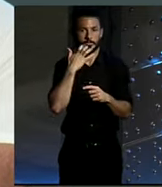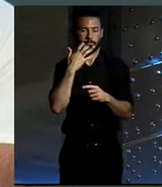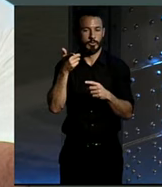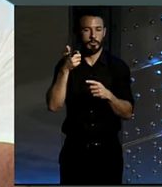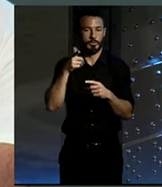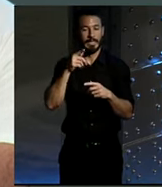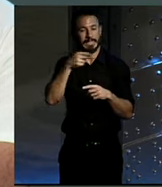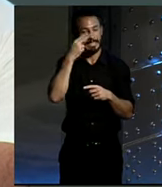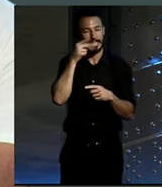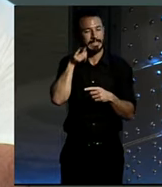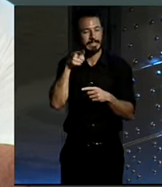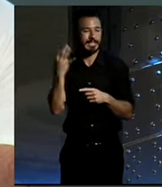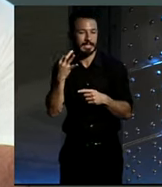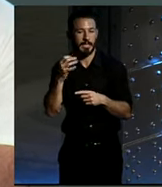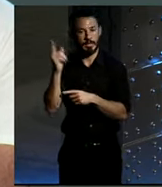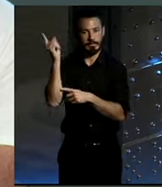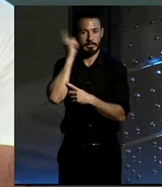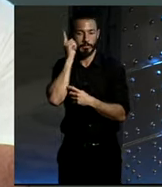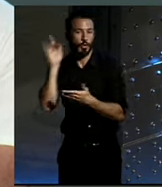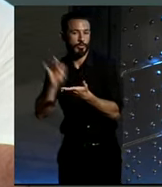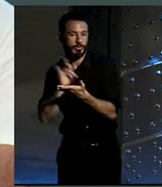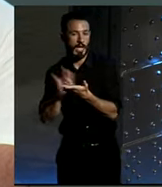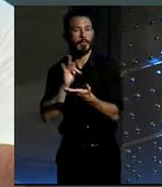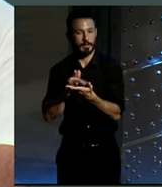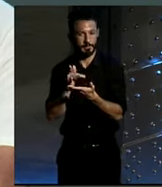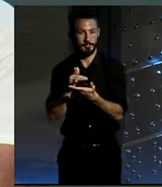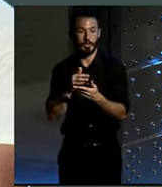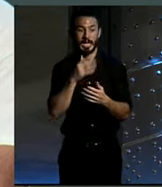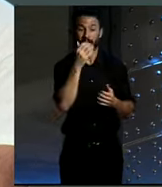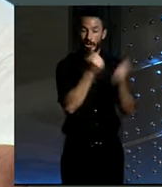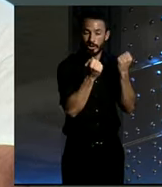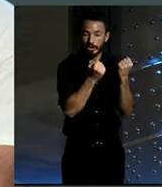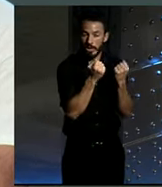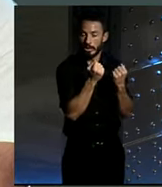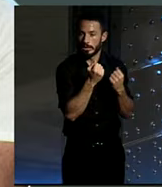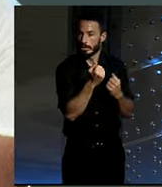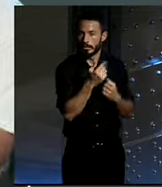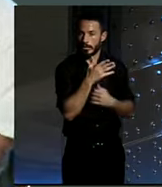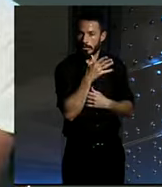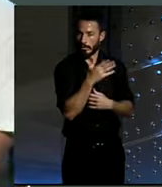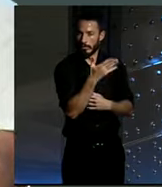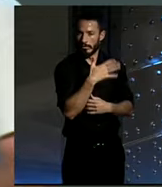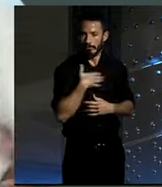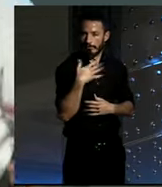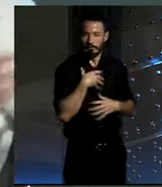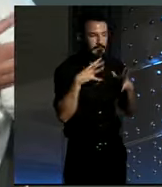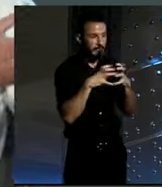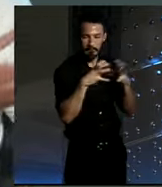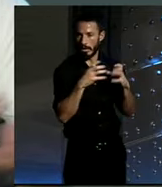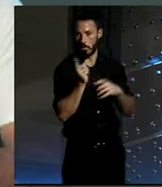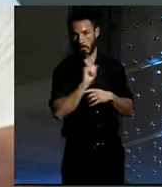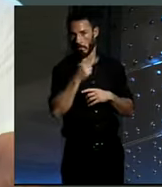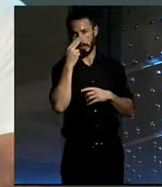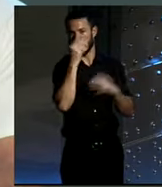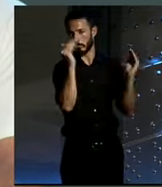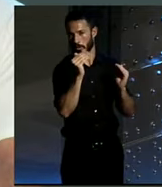pero ya no nos parece o ya no le parece a la gente joven fundamental tener un coche ahí está el cambio cuando nosotros dejemos de hablar de esto y